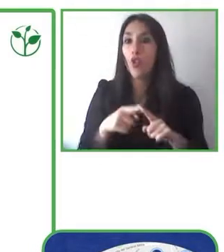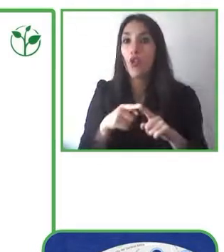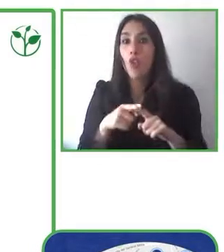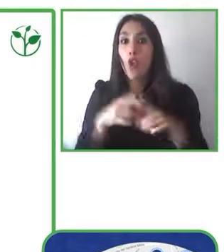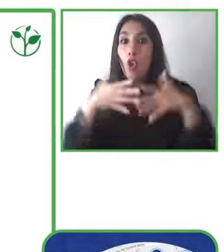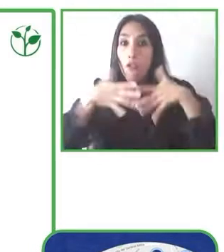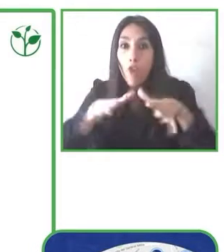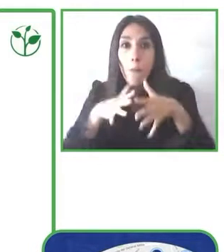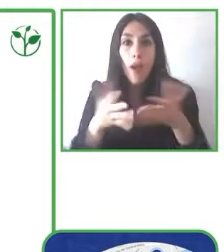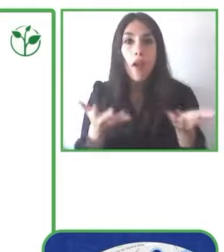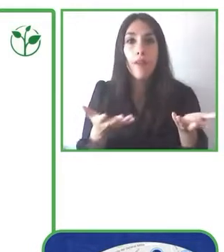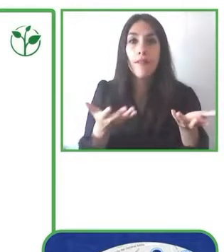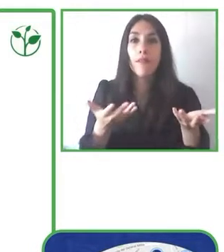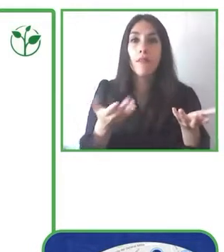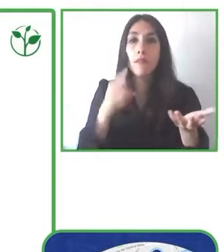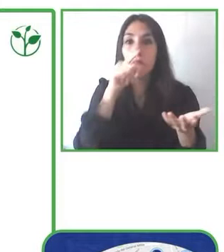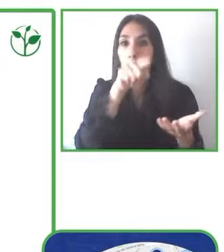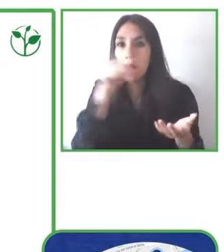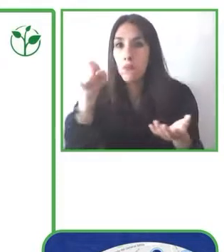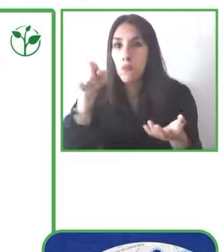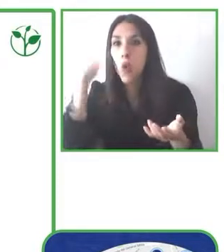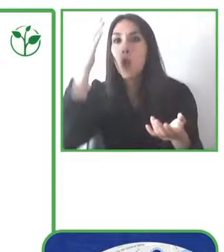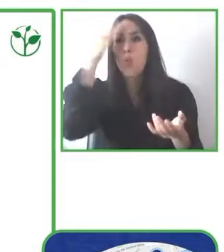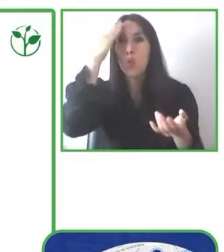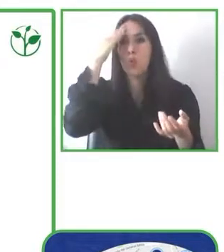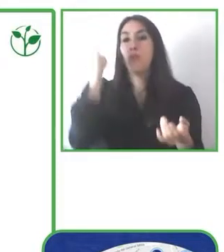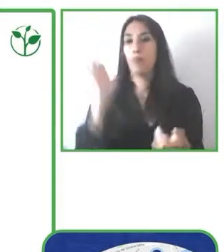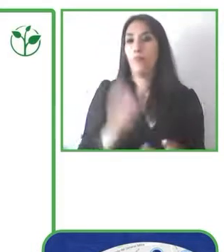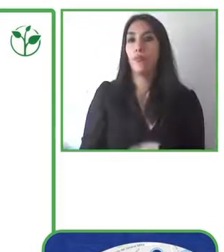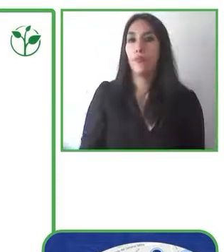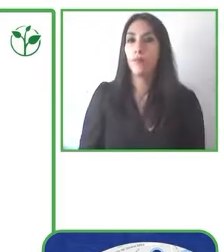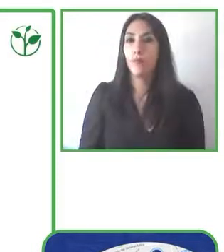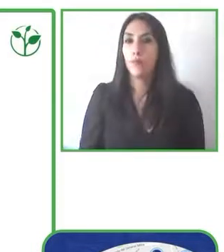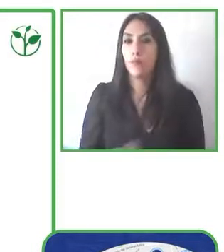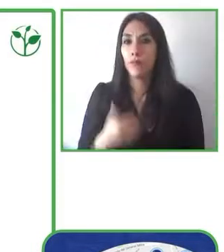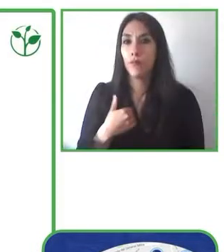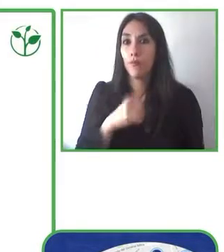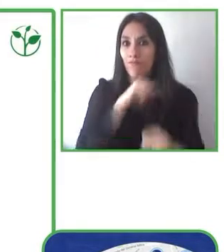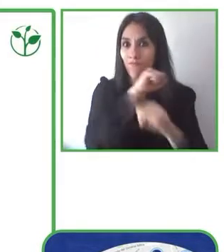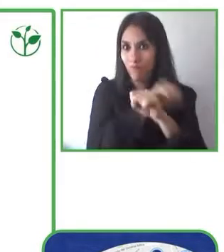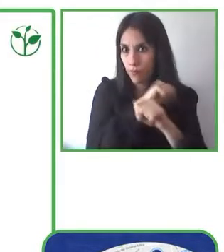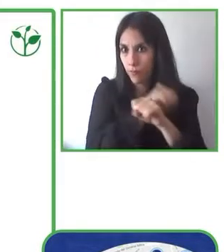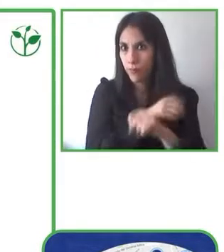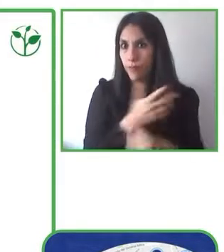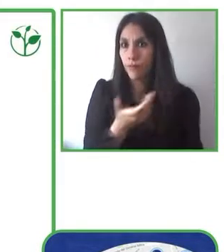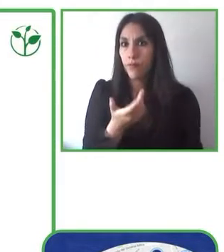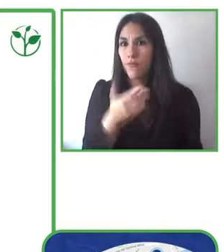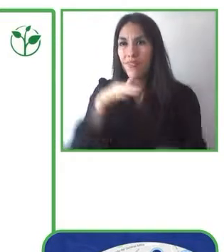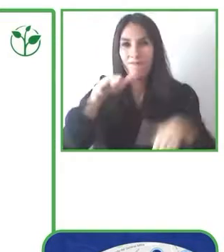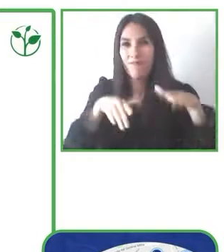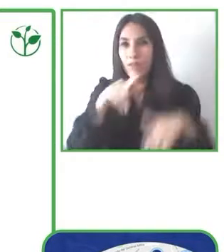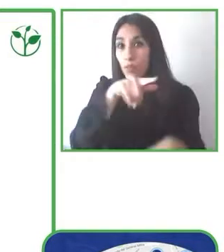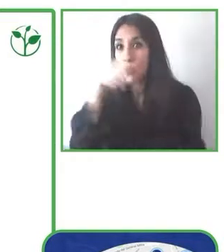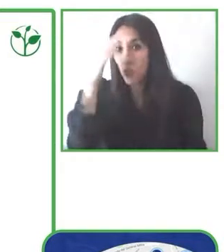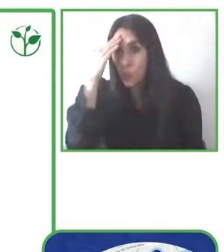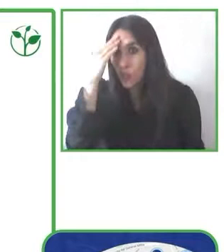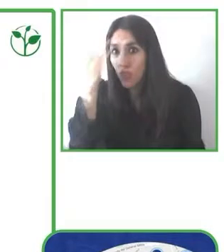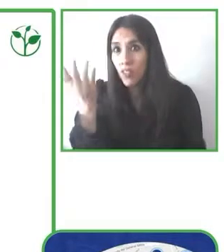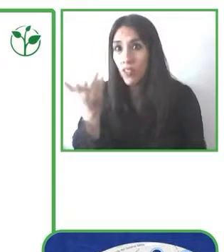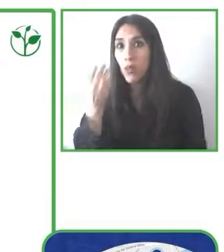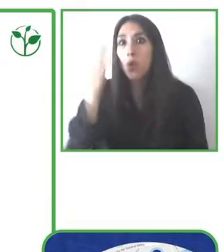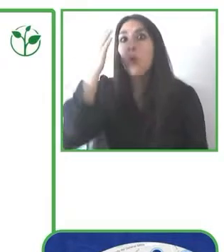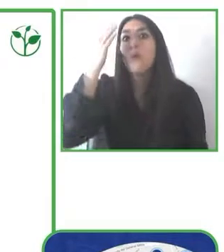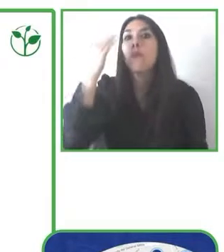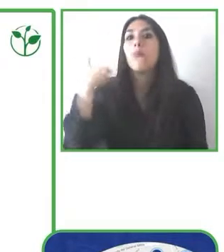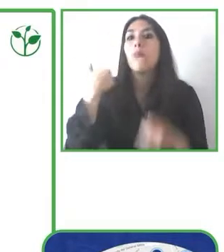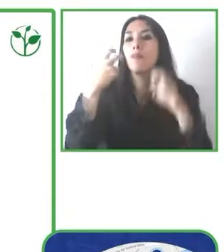actores que son involucrados, incluso la policía, que muchas veces los agentes desconocen la misma regla del ayuntamiento, es que colaborar con empresas